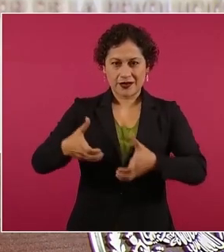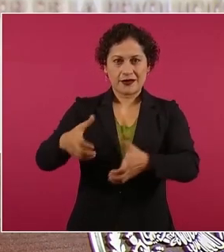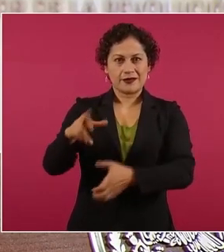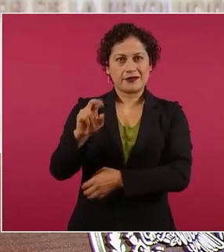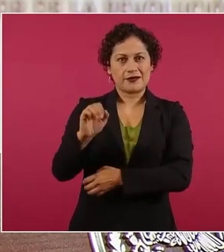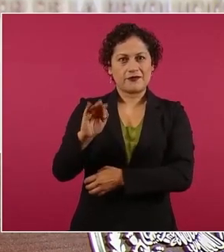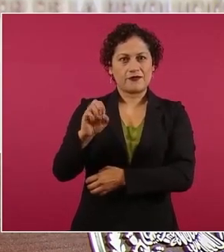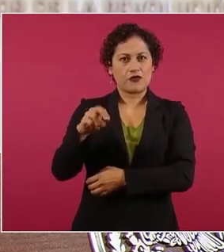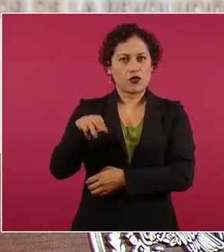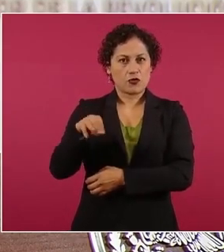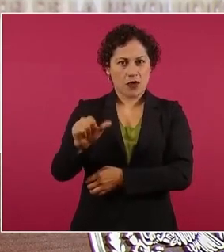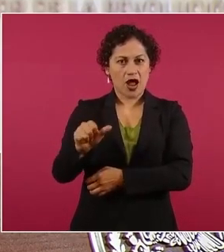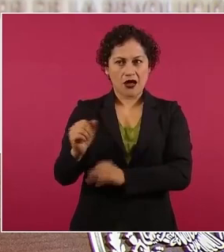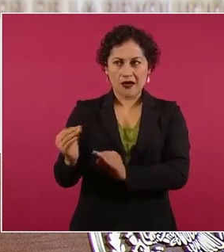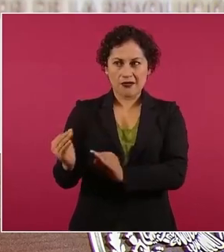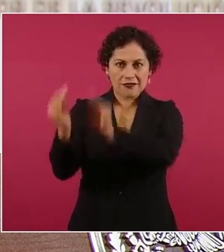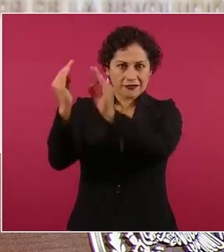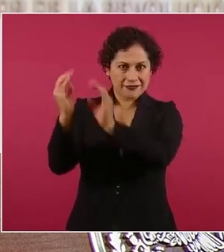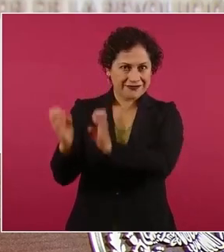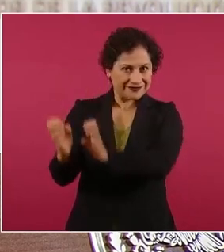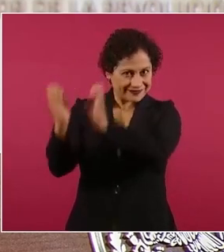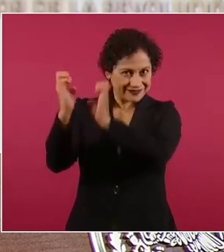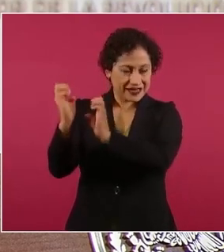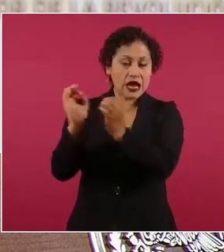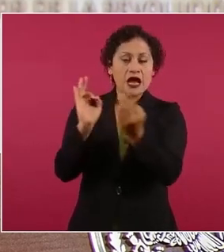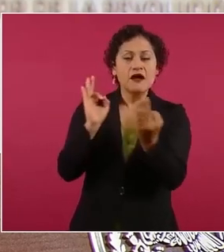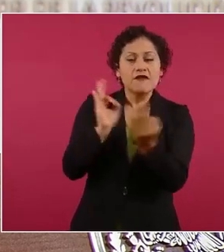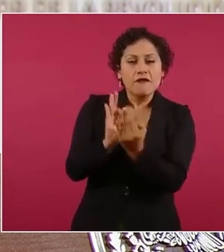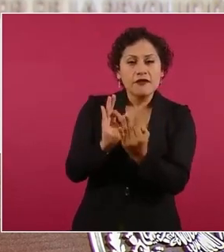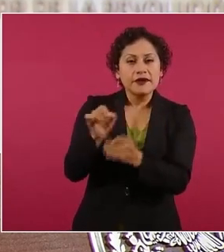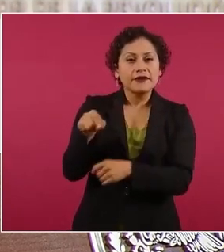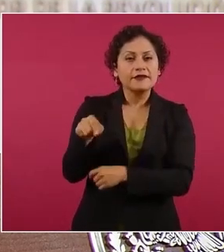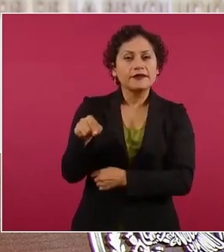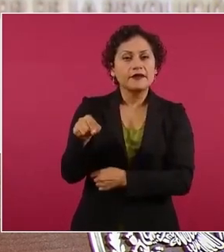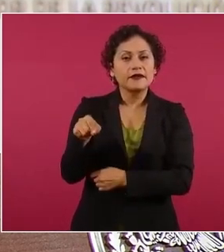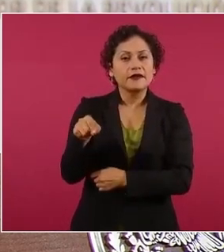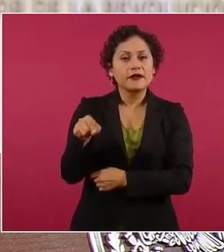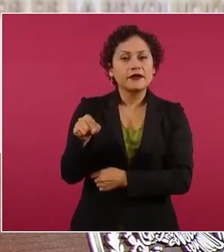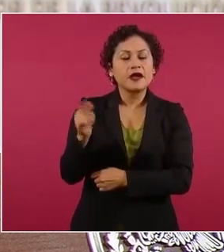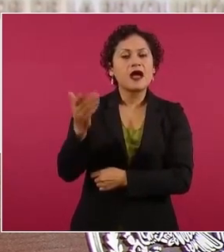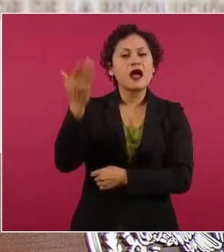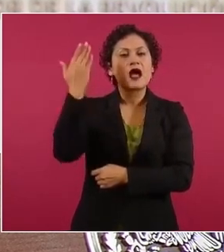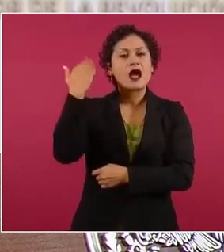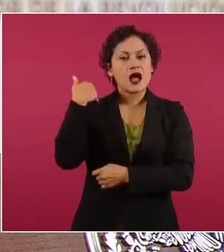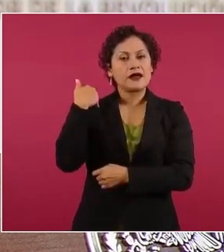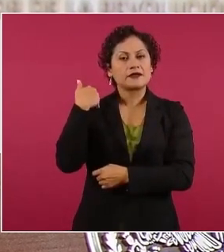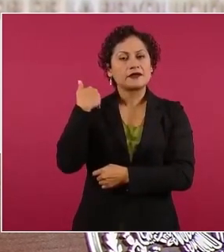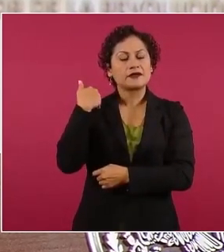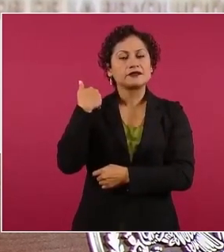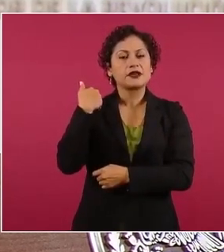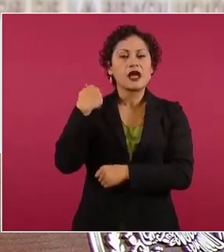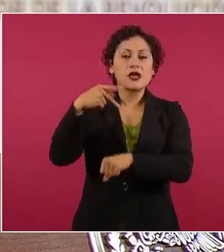en frente a lo que era la estatua de Colón